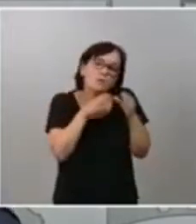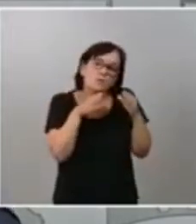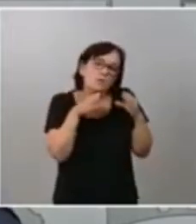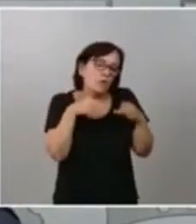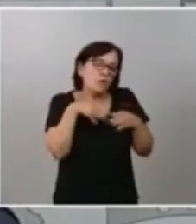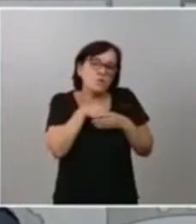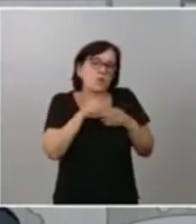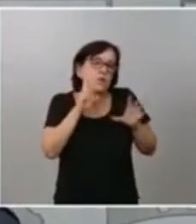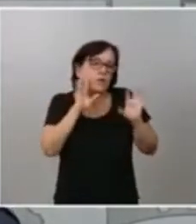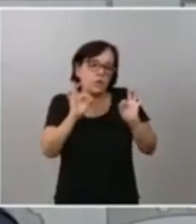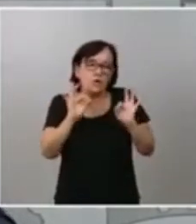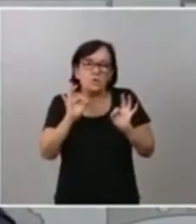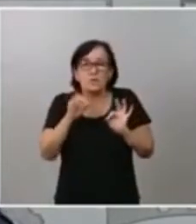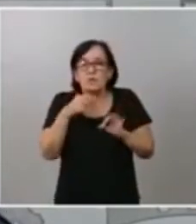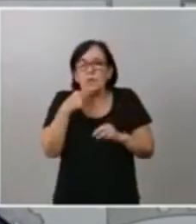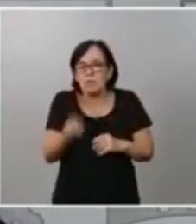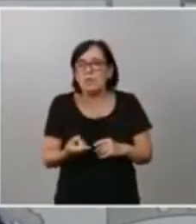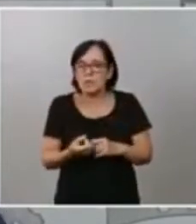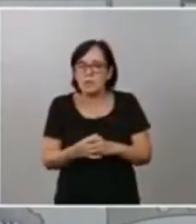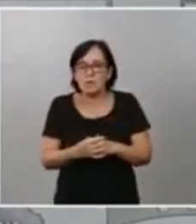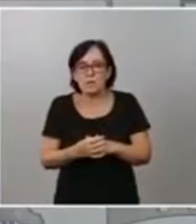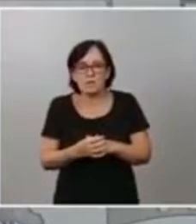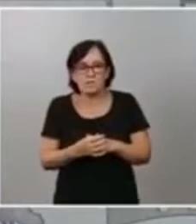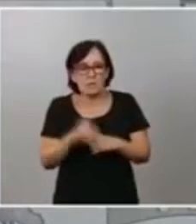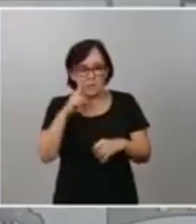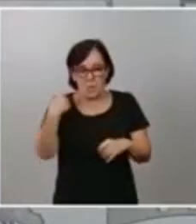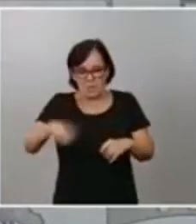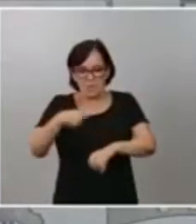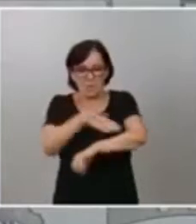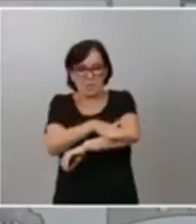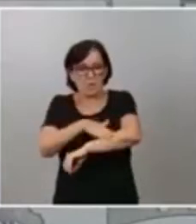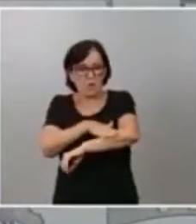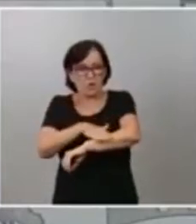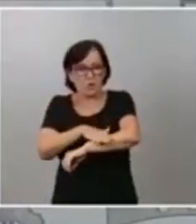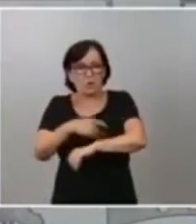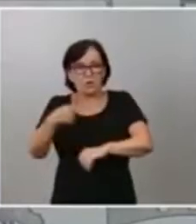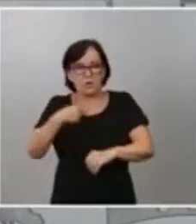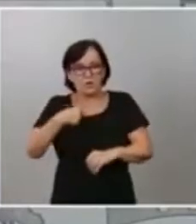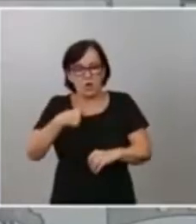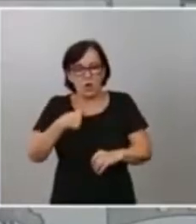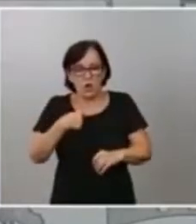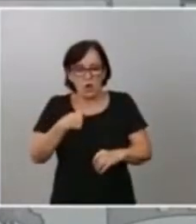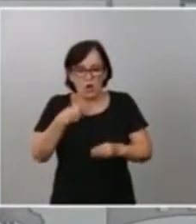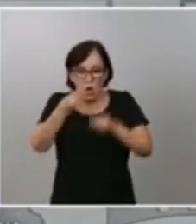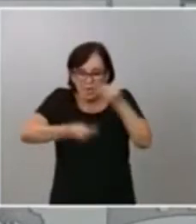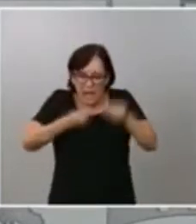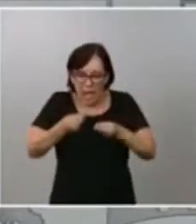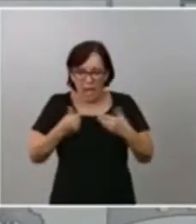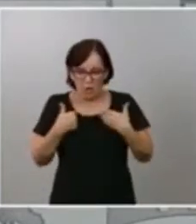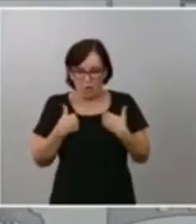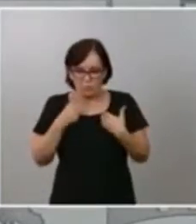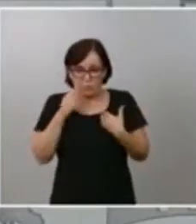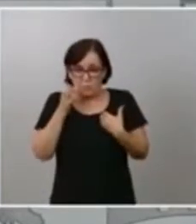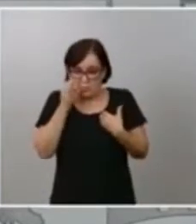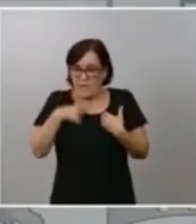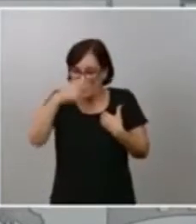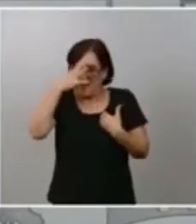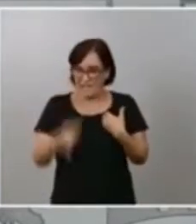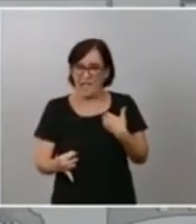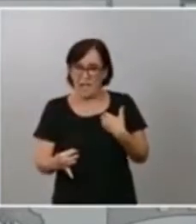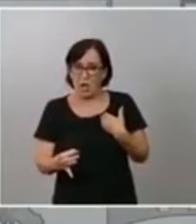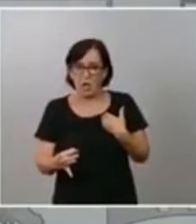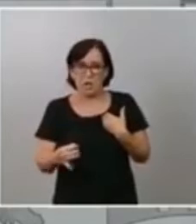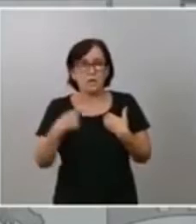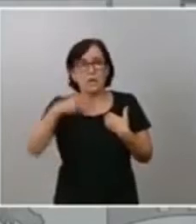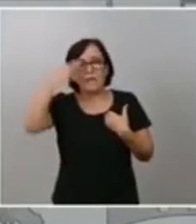sí que le digo que, como presidente del Gobierno, yo lo que tengo que hacer y hago, porque además creo en ello, es respetar